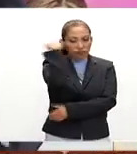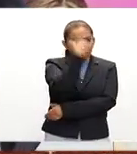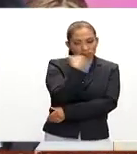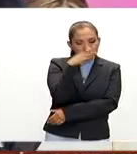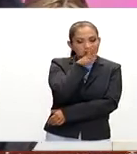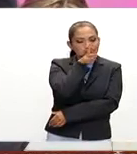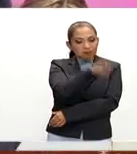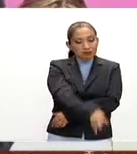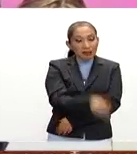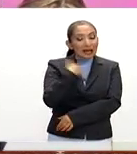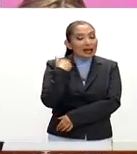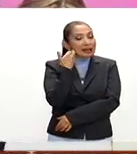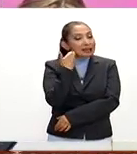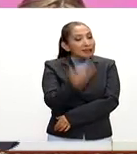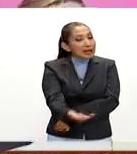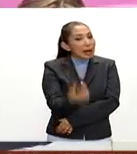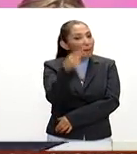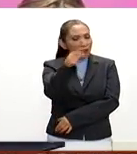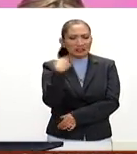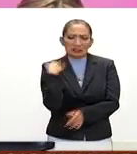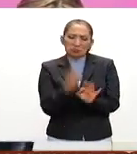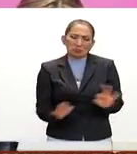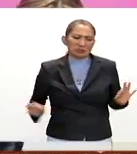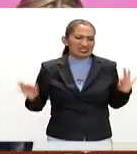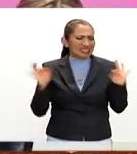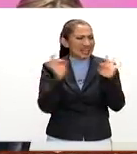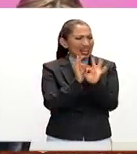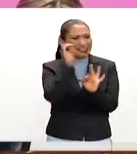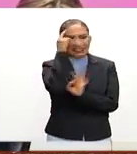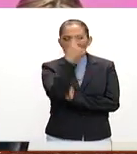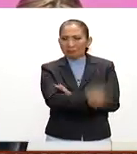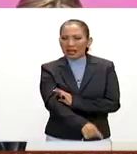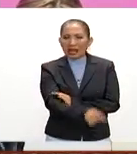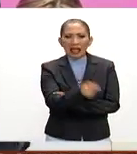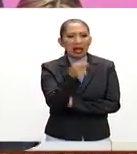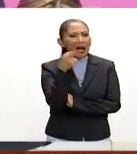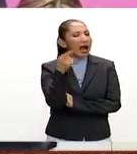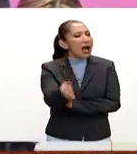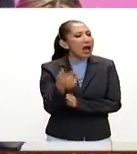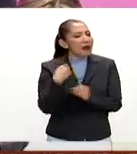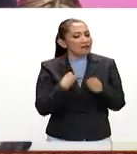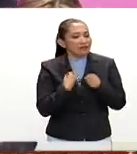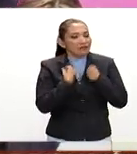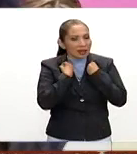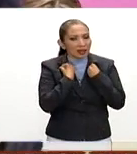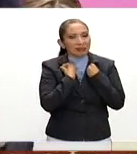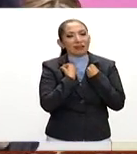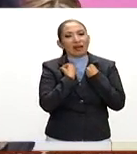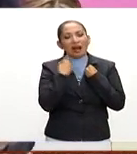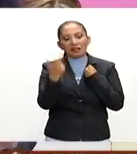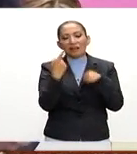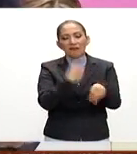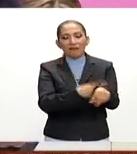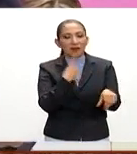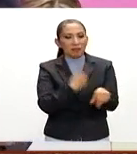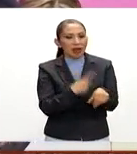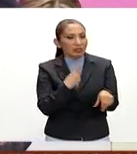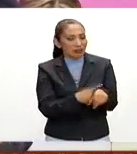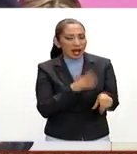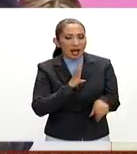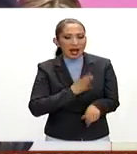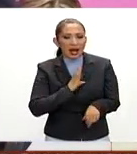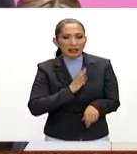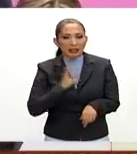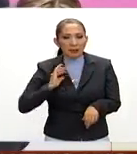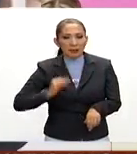y el tiempo de diagnóstico es crucial para la sobrevivencia a este mal que es el